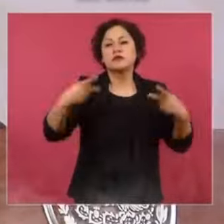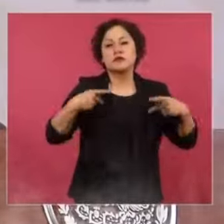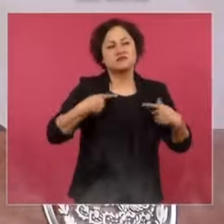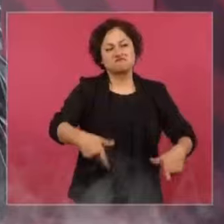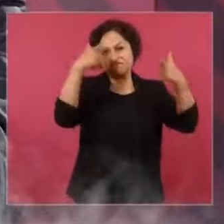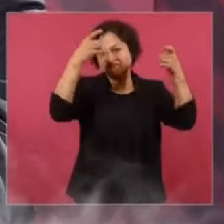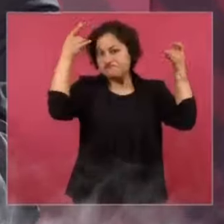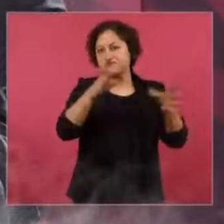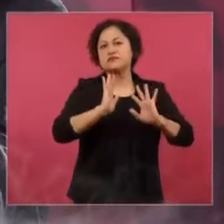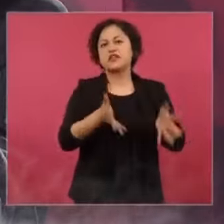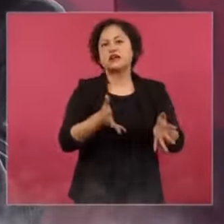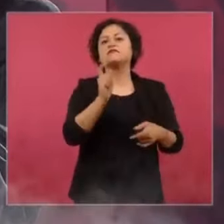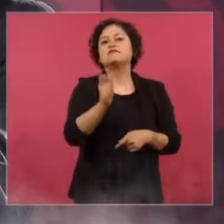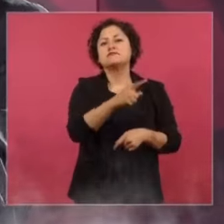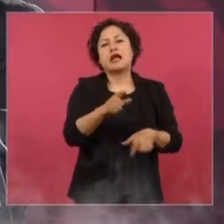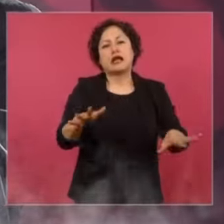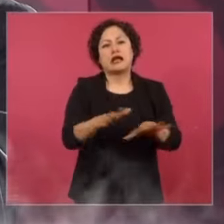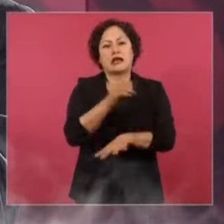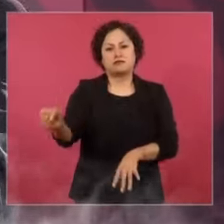Sin embargo,